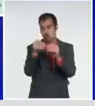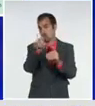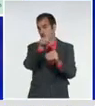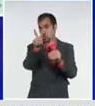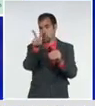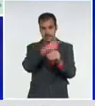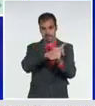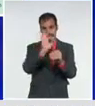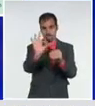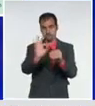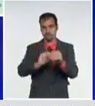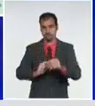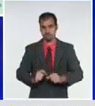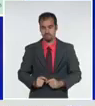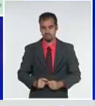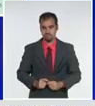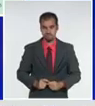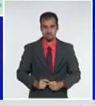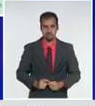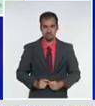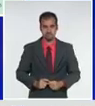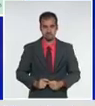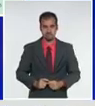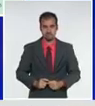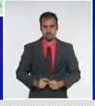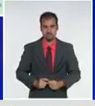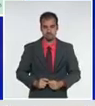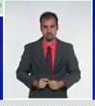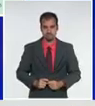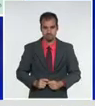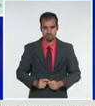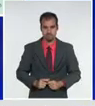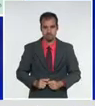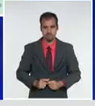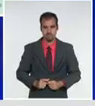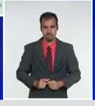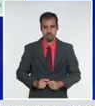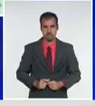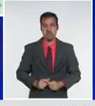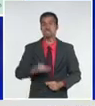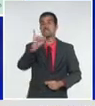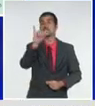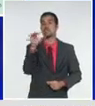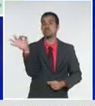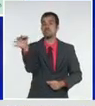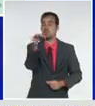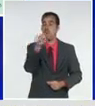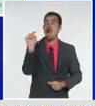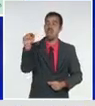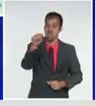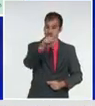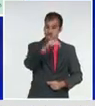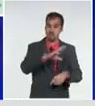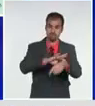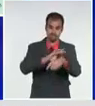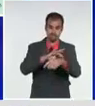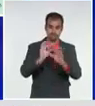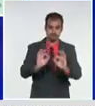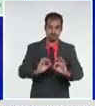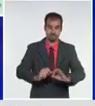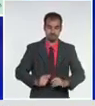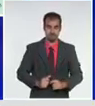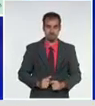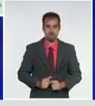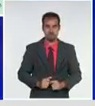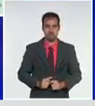disminuyen dos la jornada anterior. En seis de sus once municipios, los doce casos ayer. San